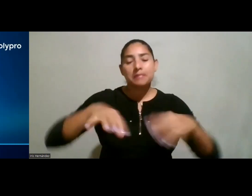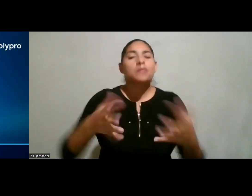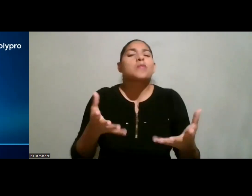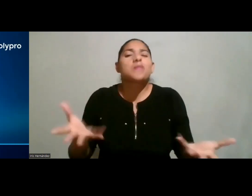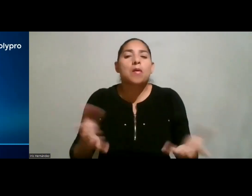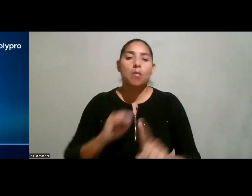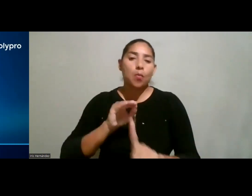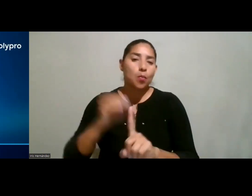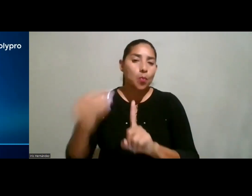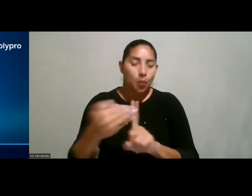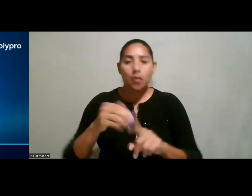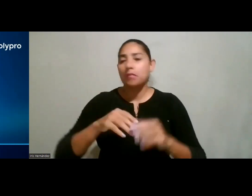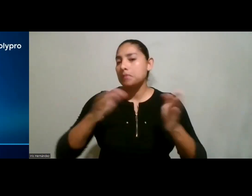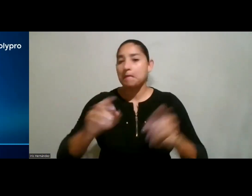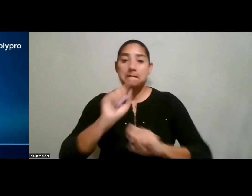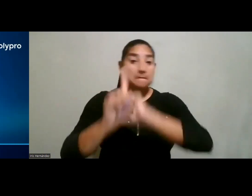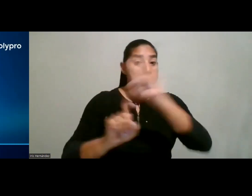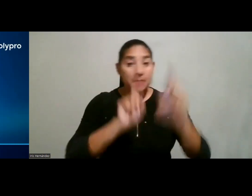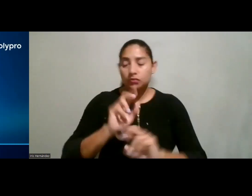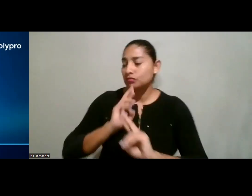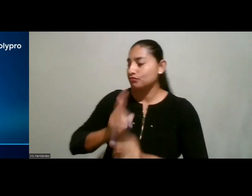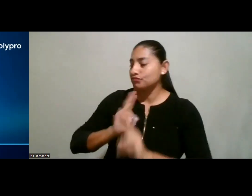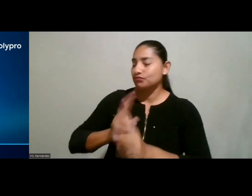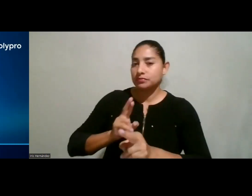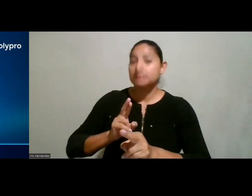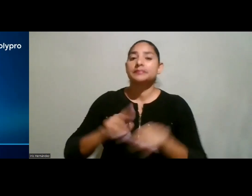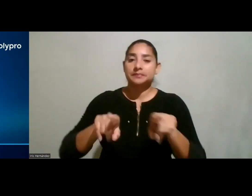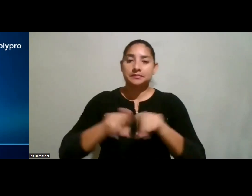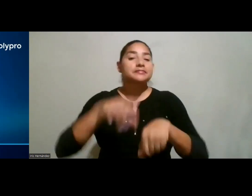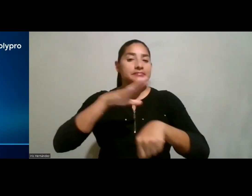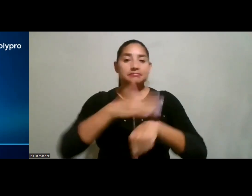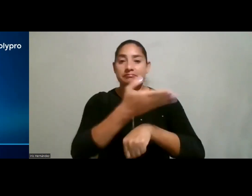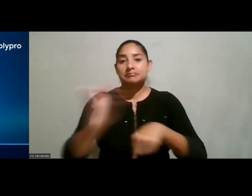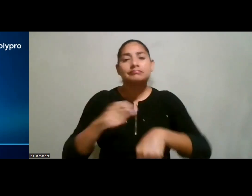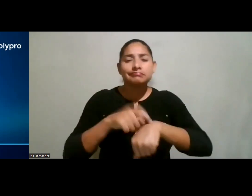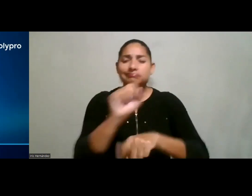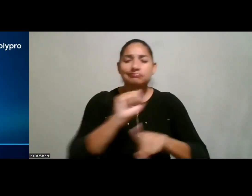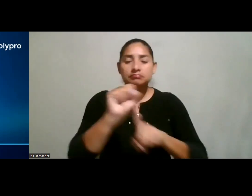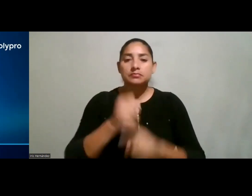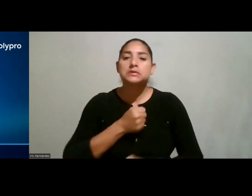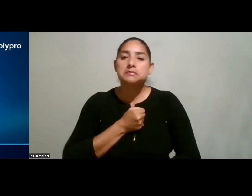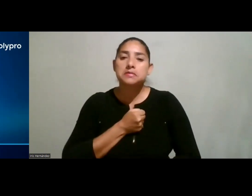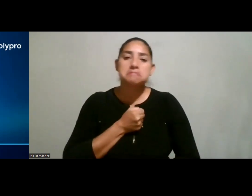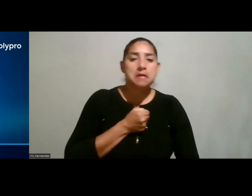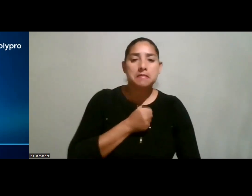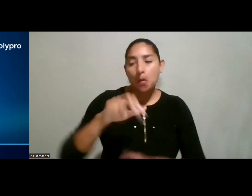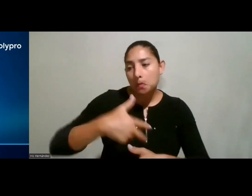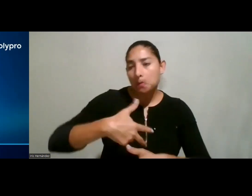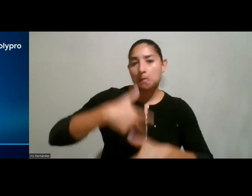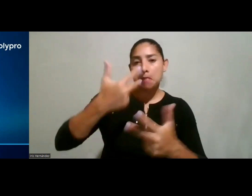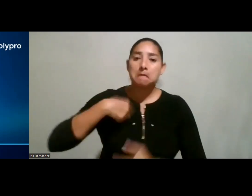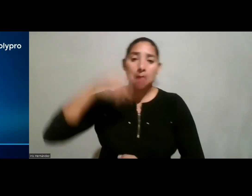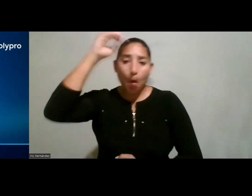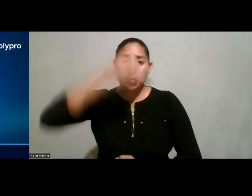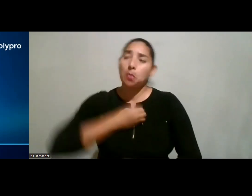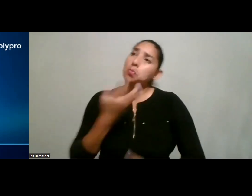el chat, mediante la sección de preguntas y respuestas y permitiéndole en algunos casos activar su micrófono y cámara para dar su opinión